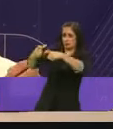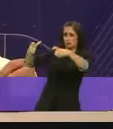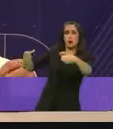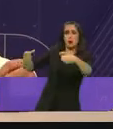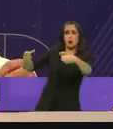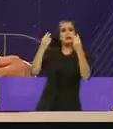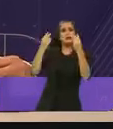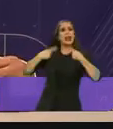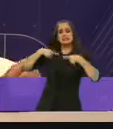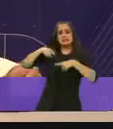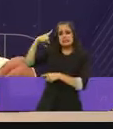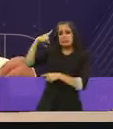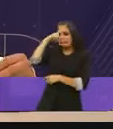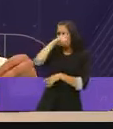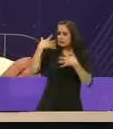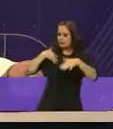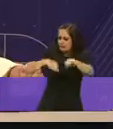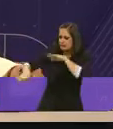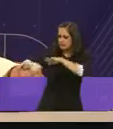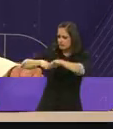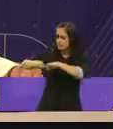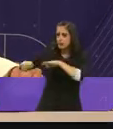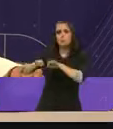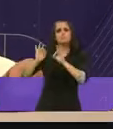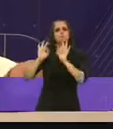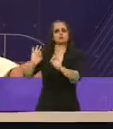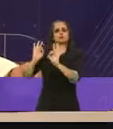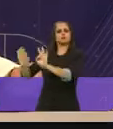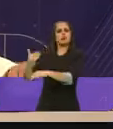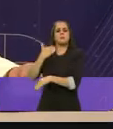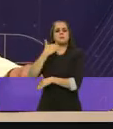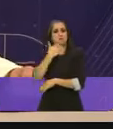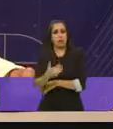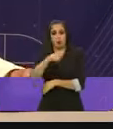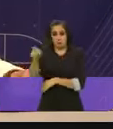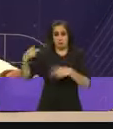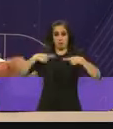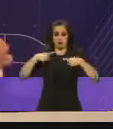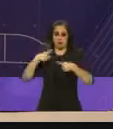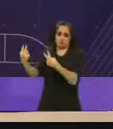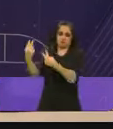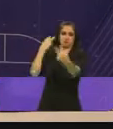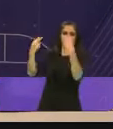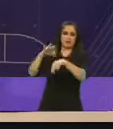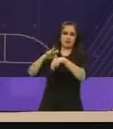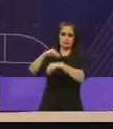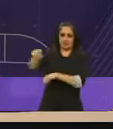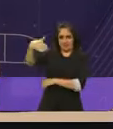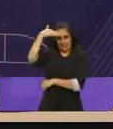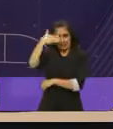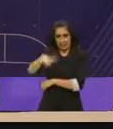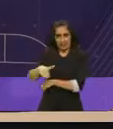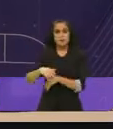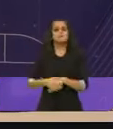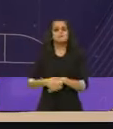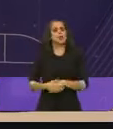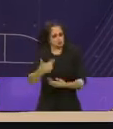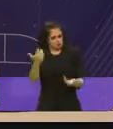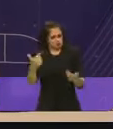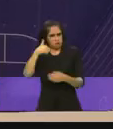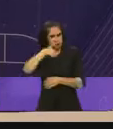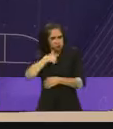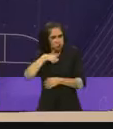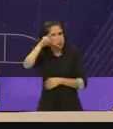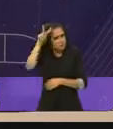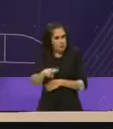obteniendo excelentes resultados que lo reconoce la gente. Soy parte, represento a ese gran